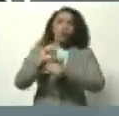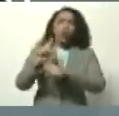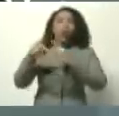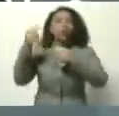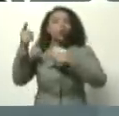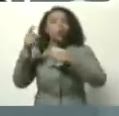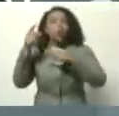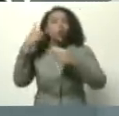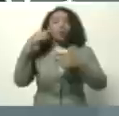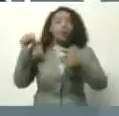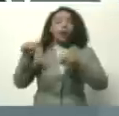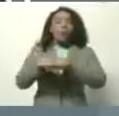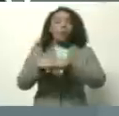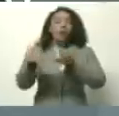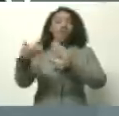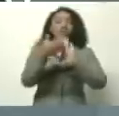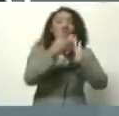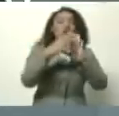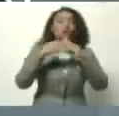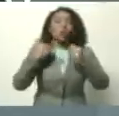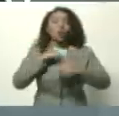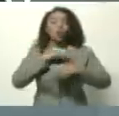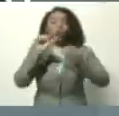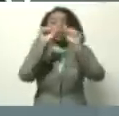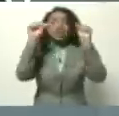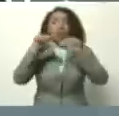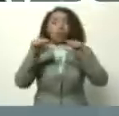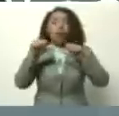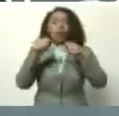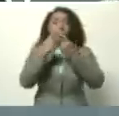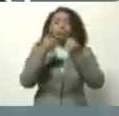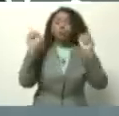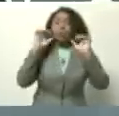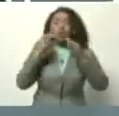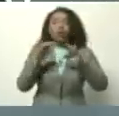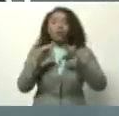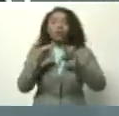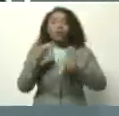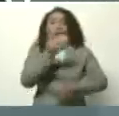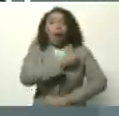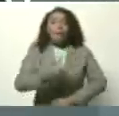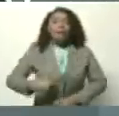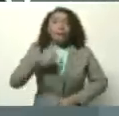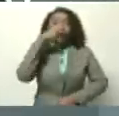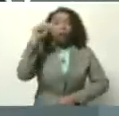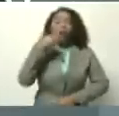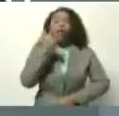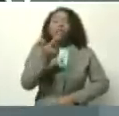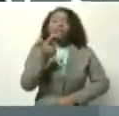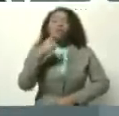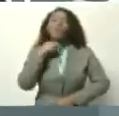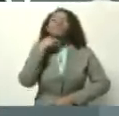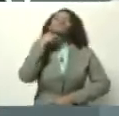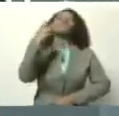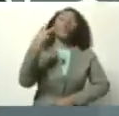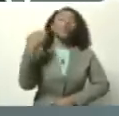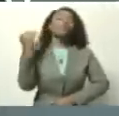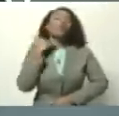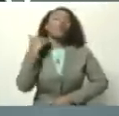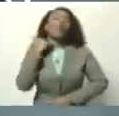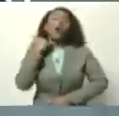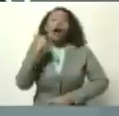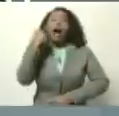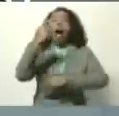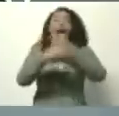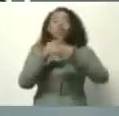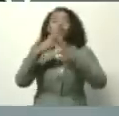ecosistema? Así es, bueno, el presidente Nicolás Maduro ha elegido su voz, ha alzado su voz en nombre de Venezuela en todos